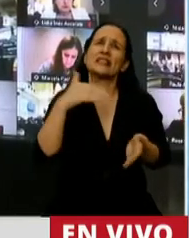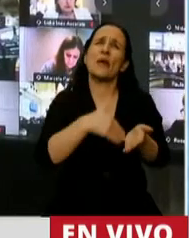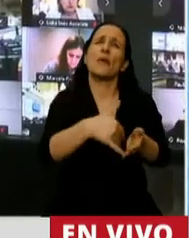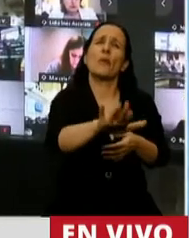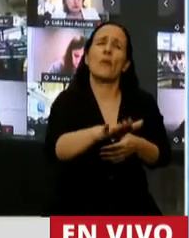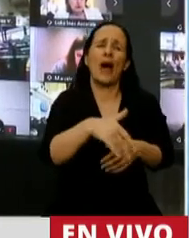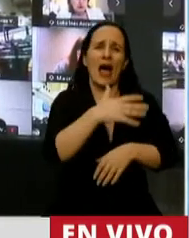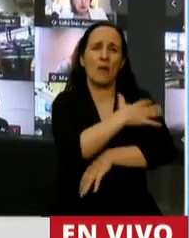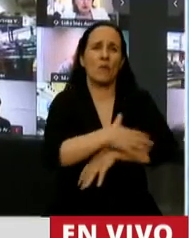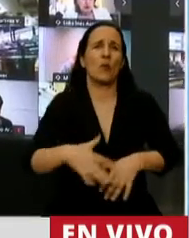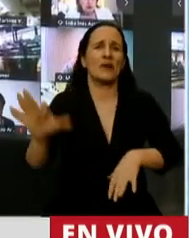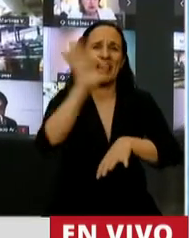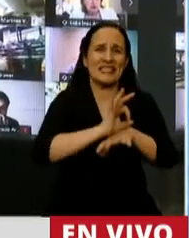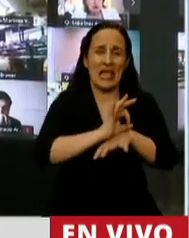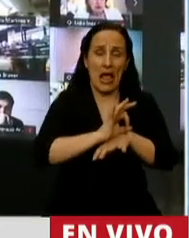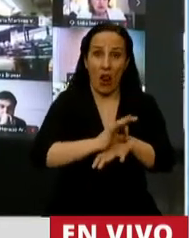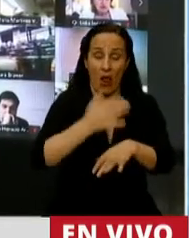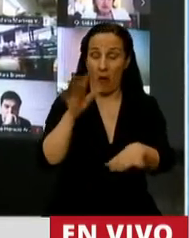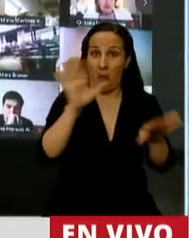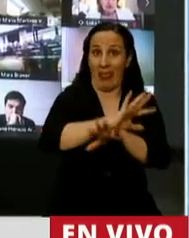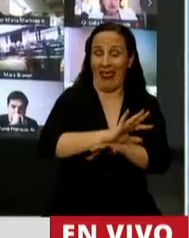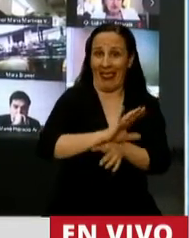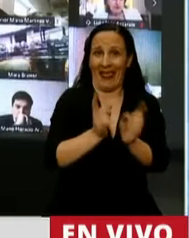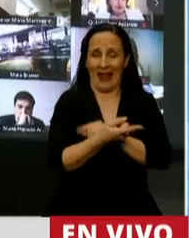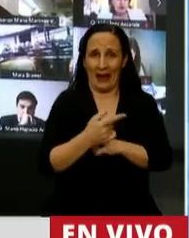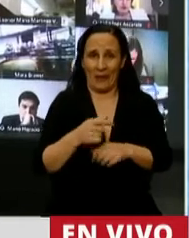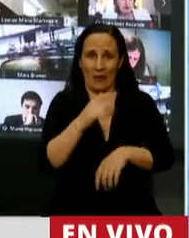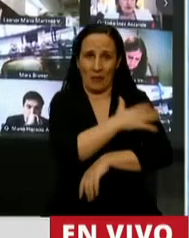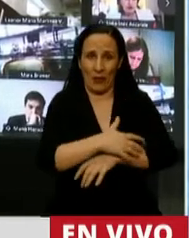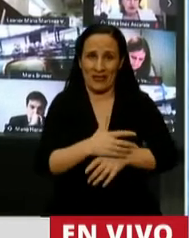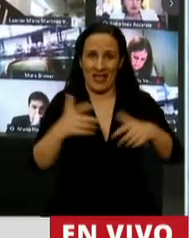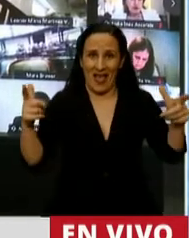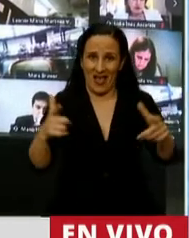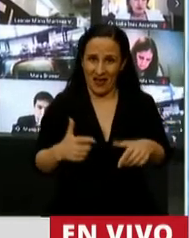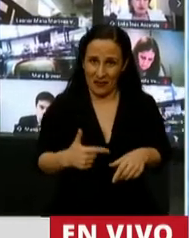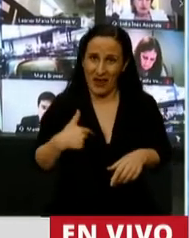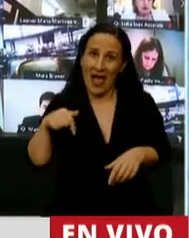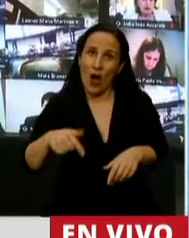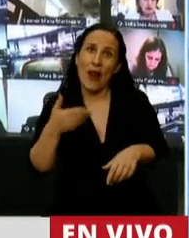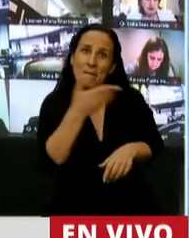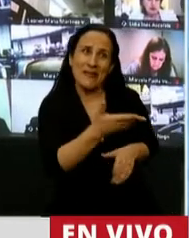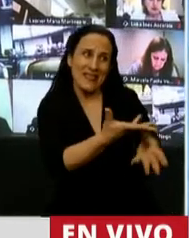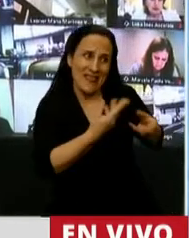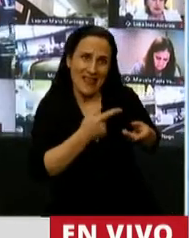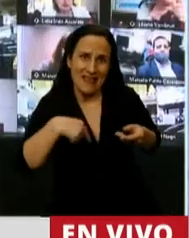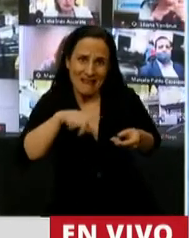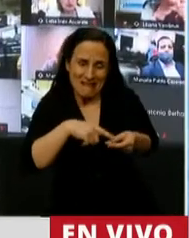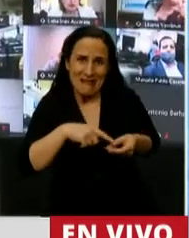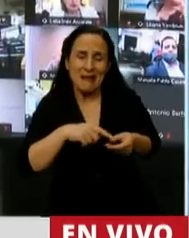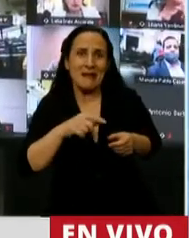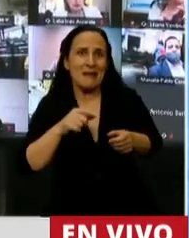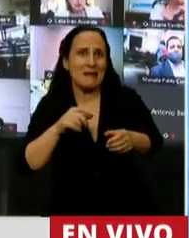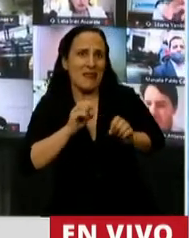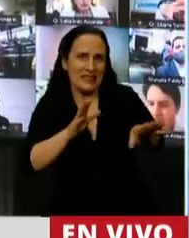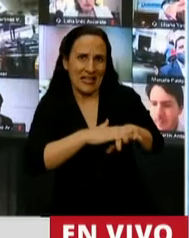les pedimos que nos acompañen a solucionar el desastre que ustedes generaron y al que encima se suma la pandemia global